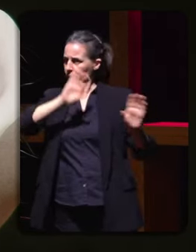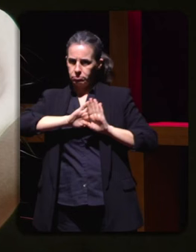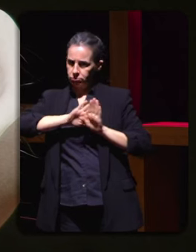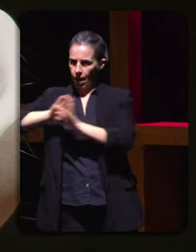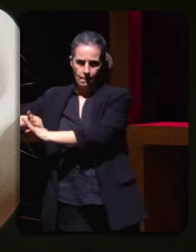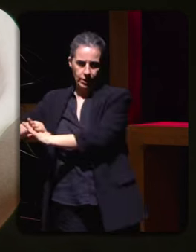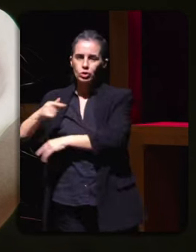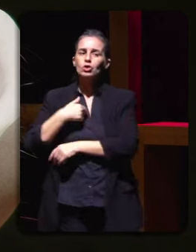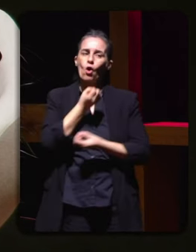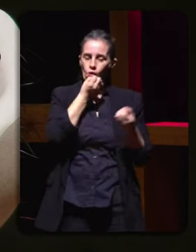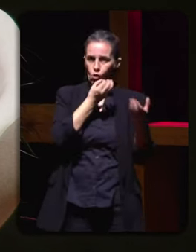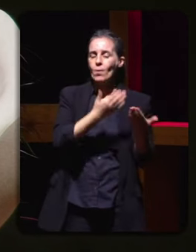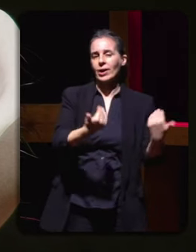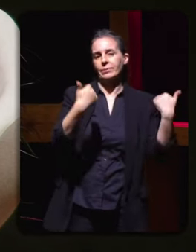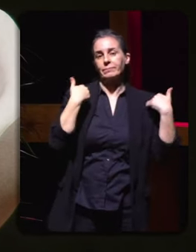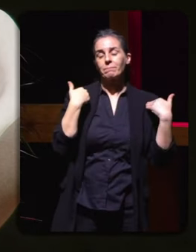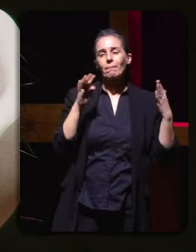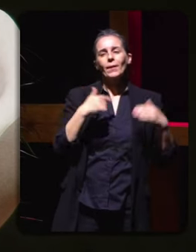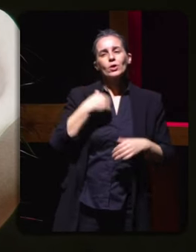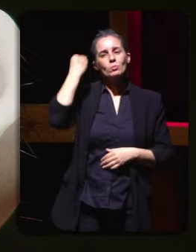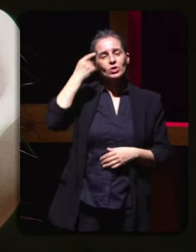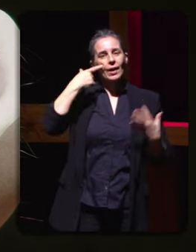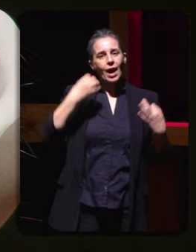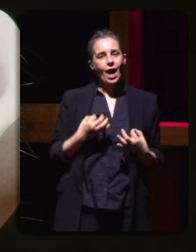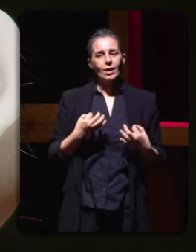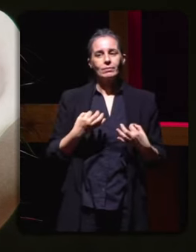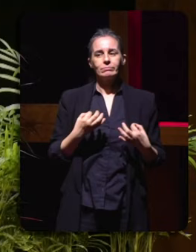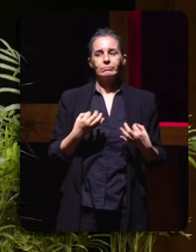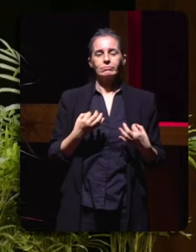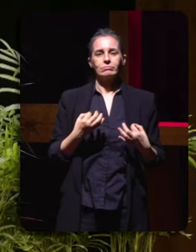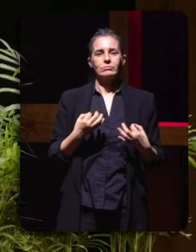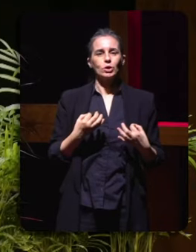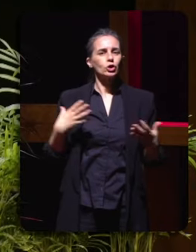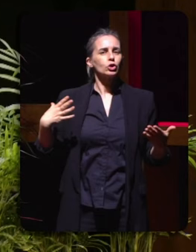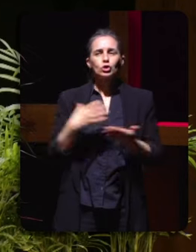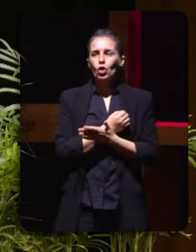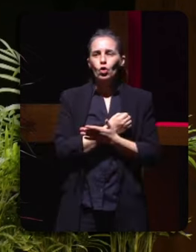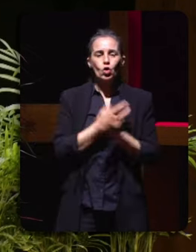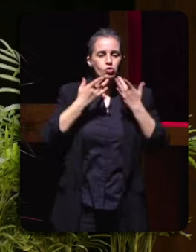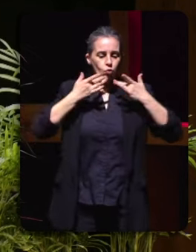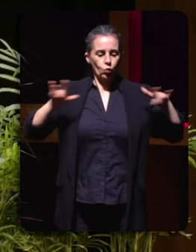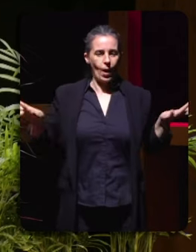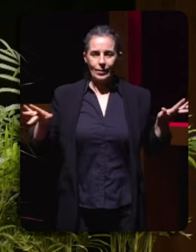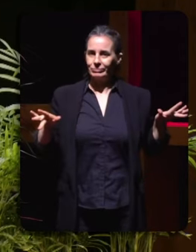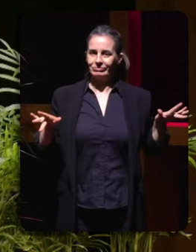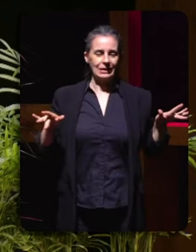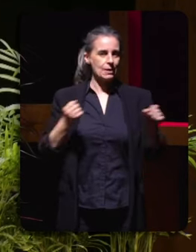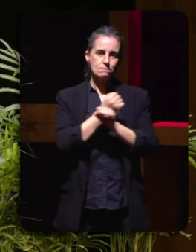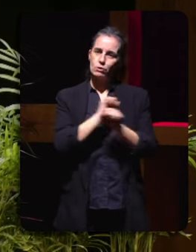son das que penso que a objetividade total non existe, que podes intentar ser absolutamente rigorosa,